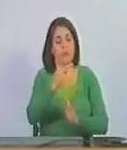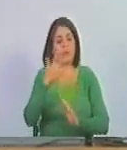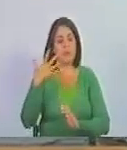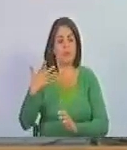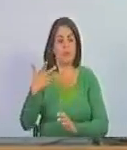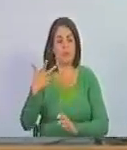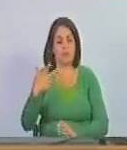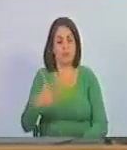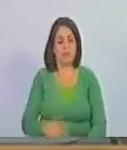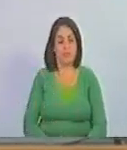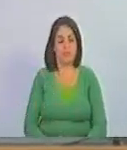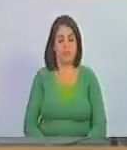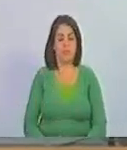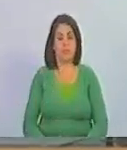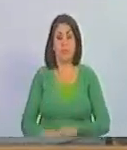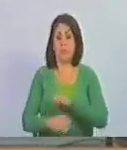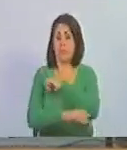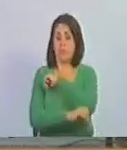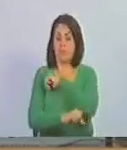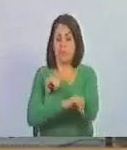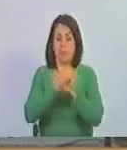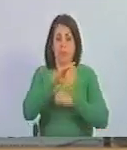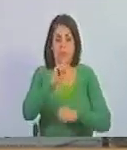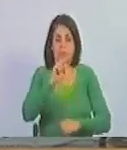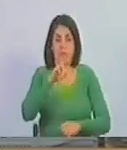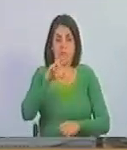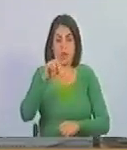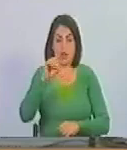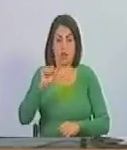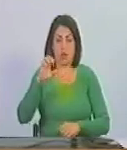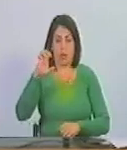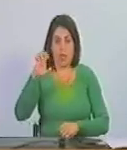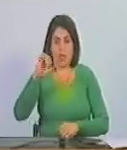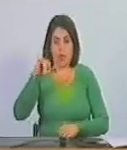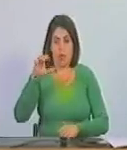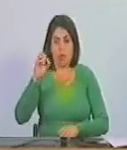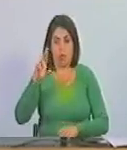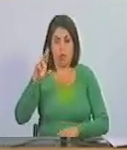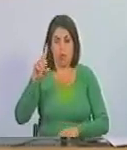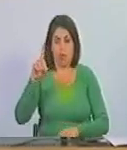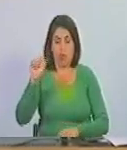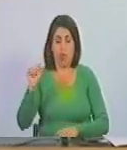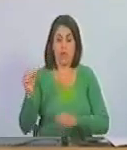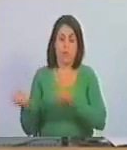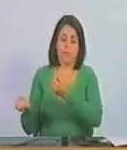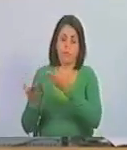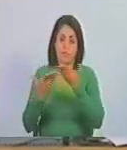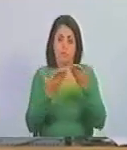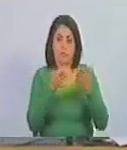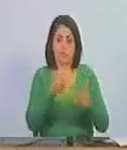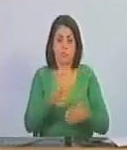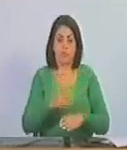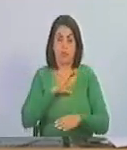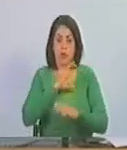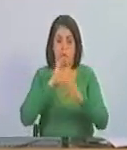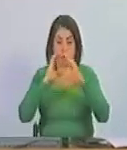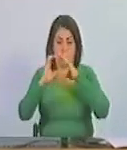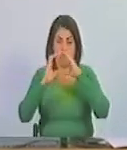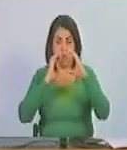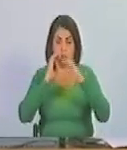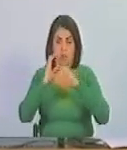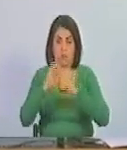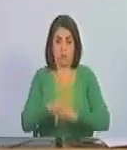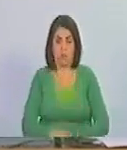el ladrón Carlos E. Jordá les envía una comunicación